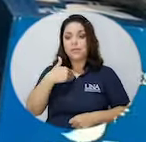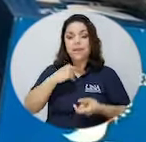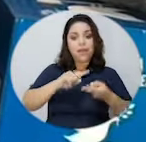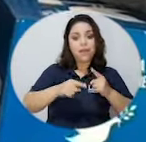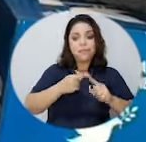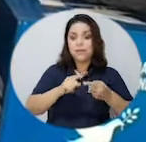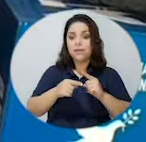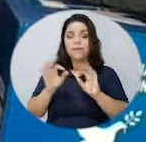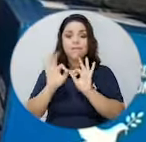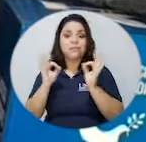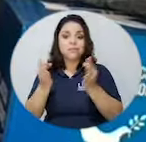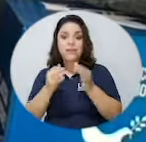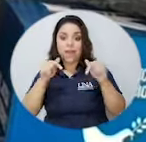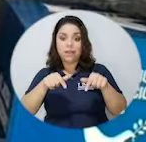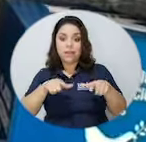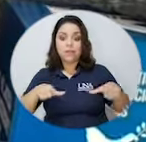familia o amigos en este lugar,